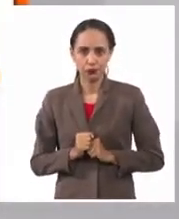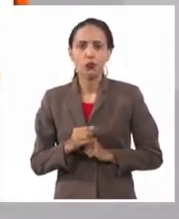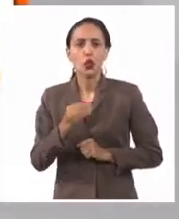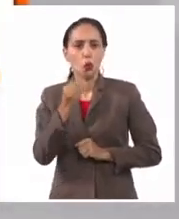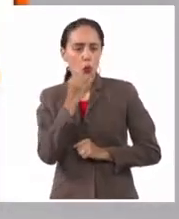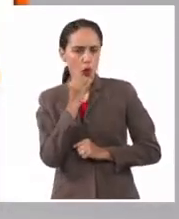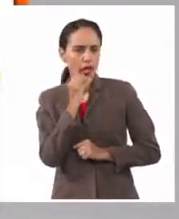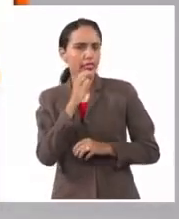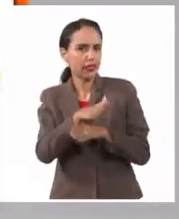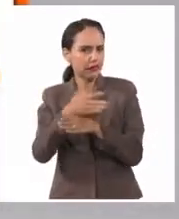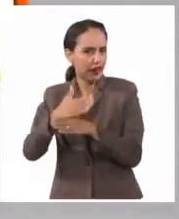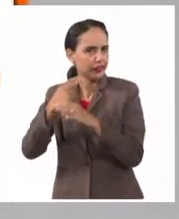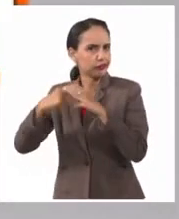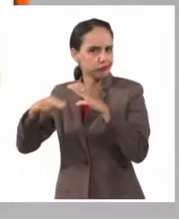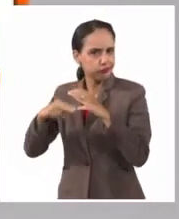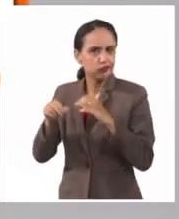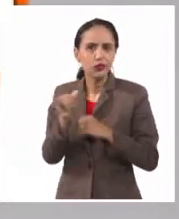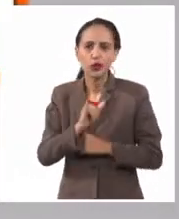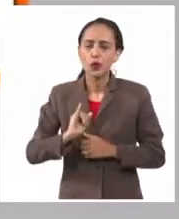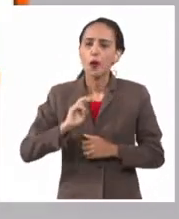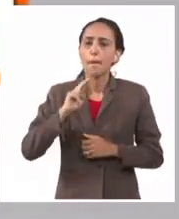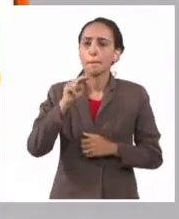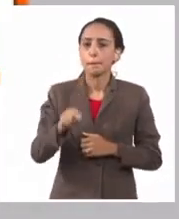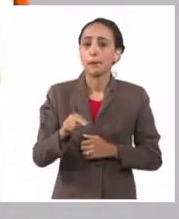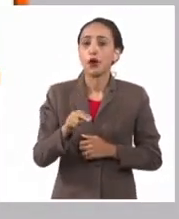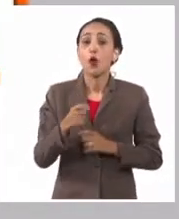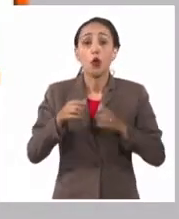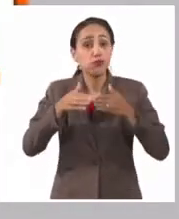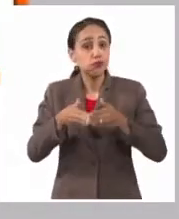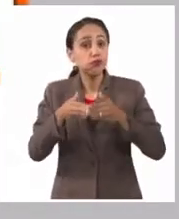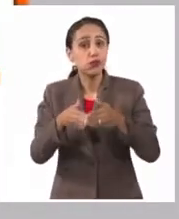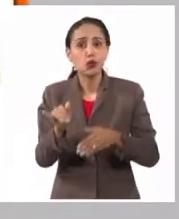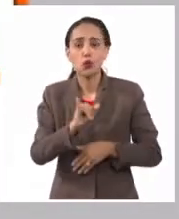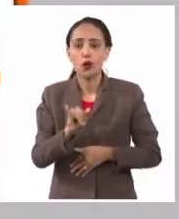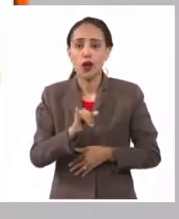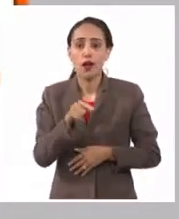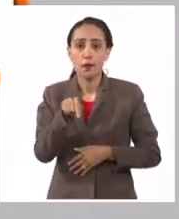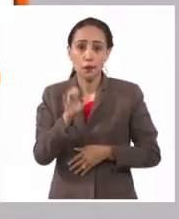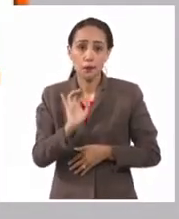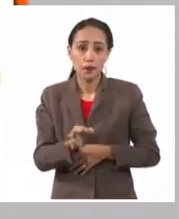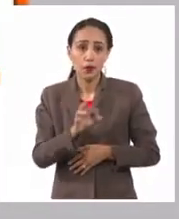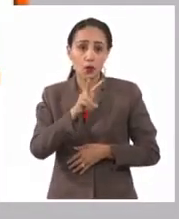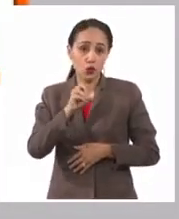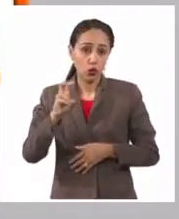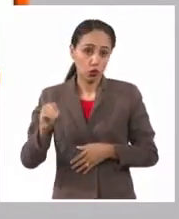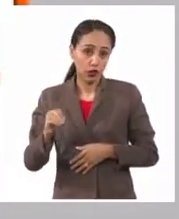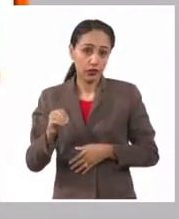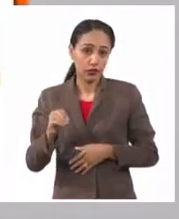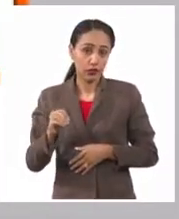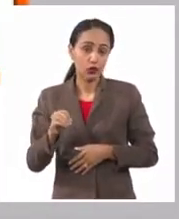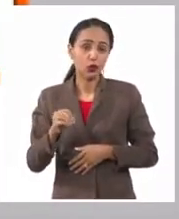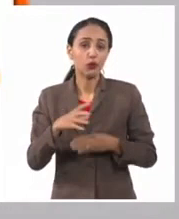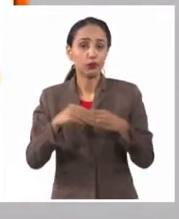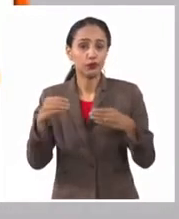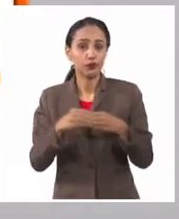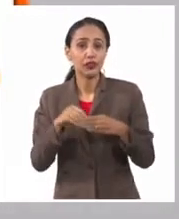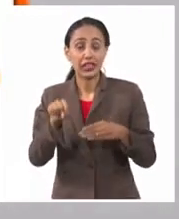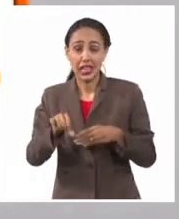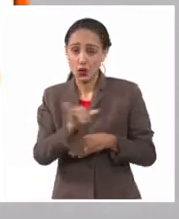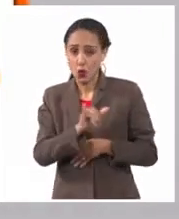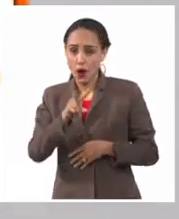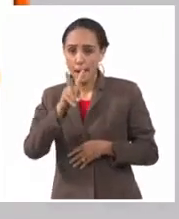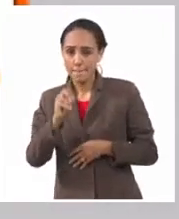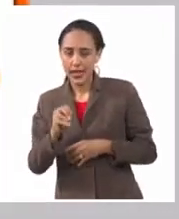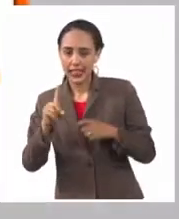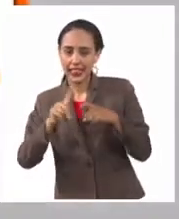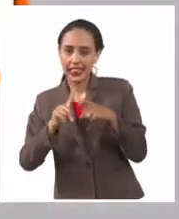o por mensajería o vía marítima, que van a equivaler, es decir, equivalen a 20 kilogramos. Por